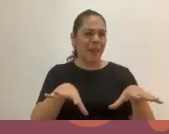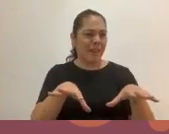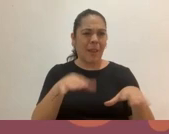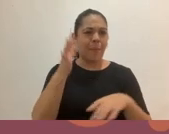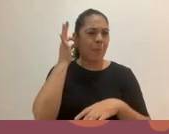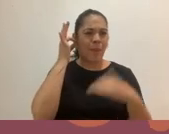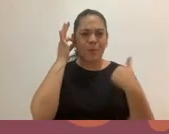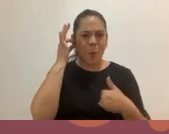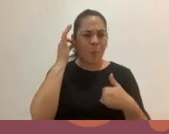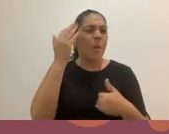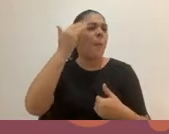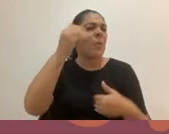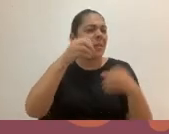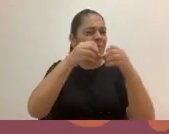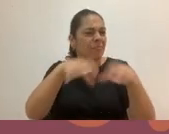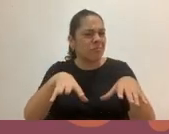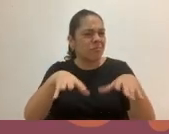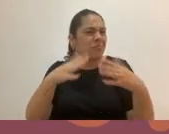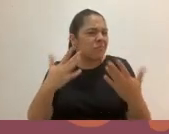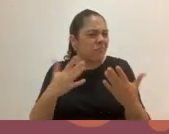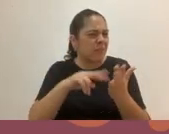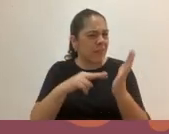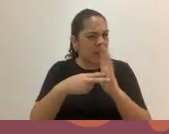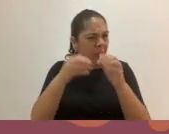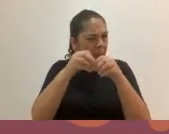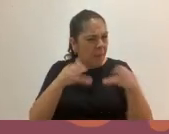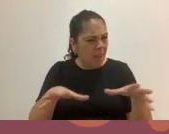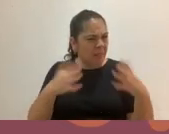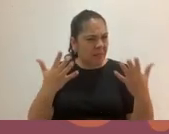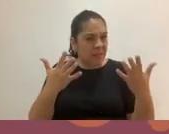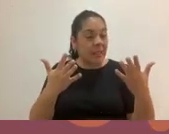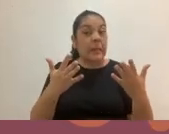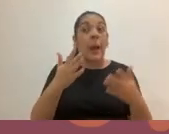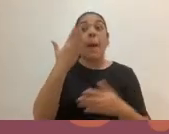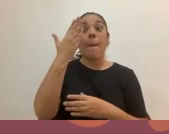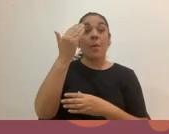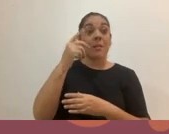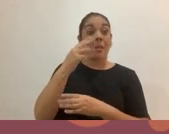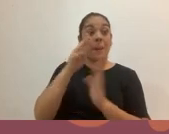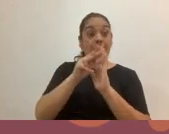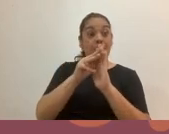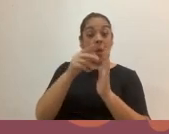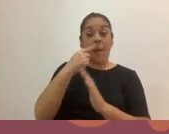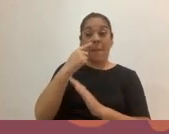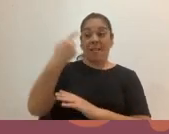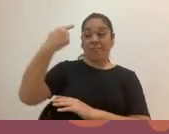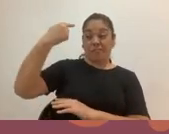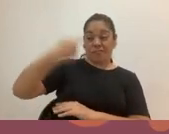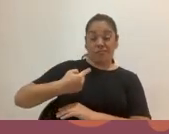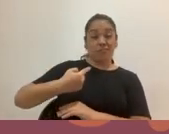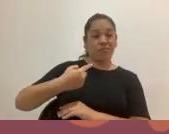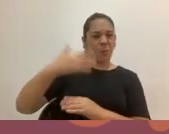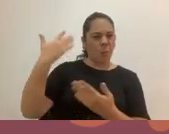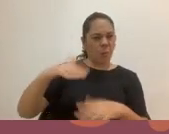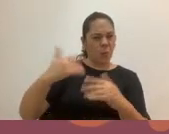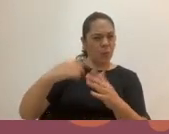Porque realmente el patriarcado nos encarga o nos hace encargos muy fuertes en cuanto a ese